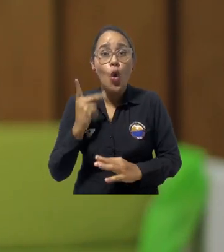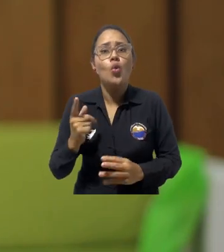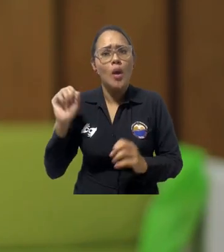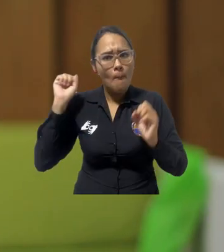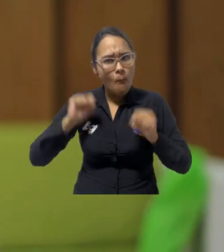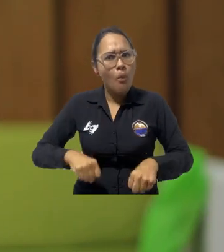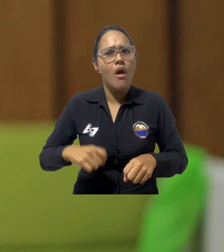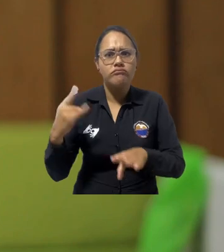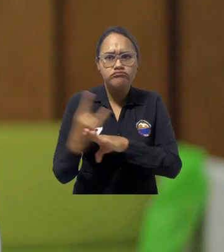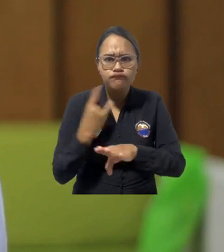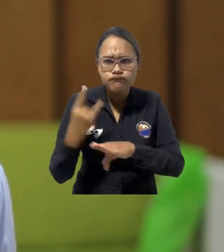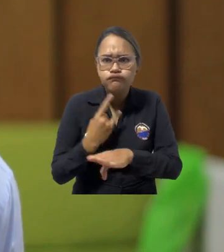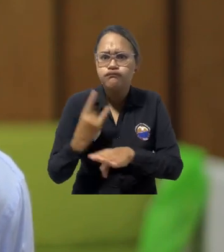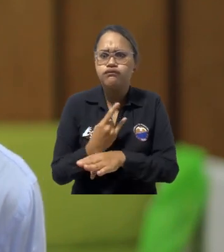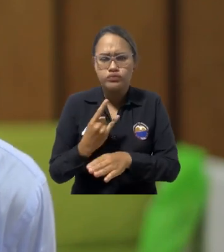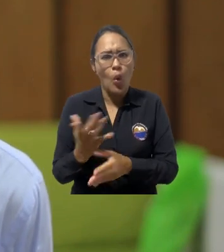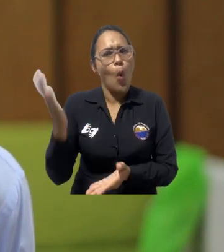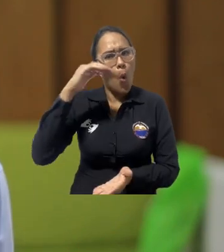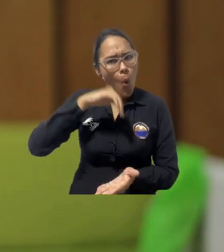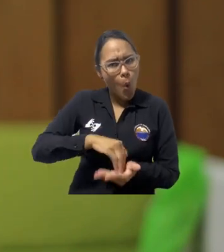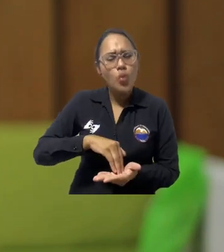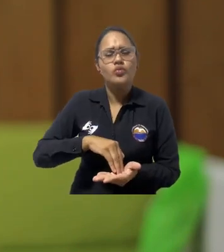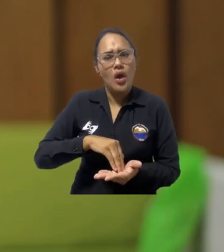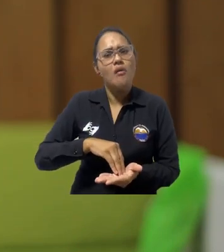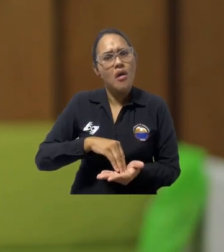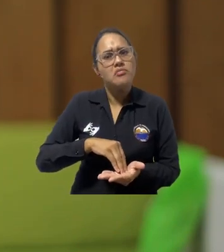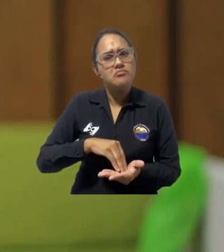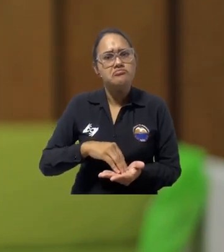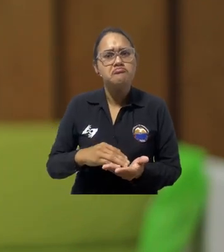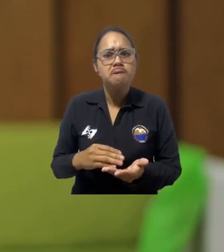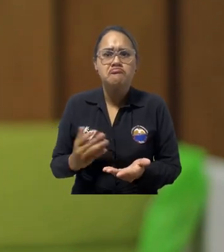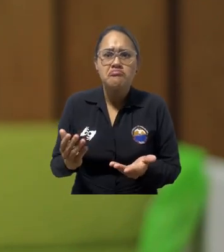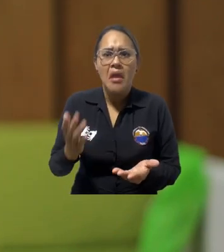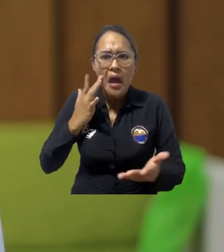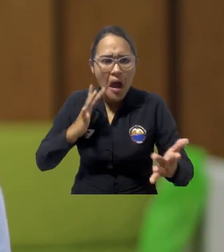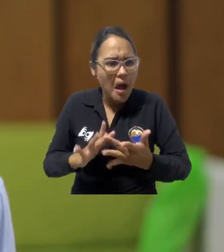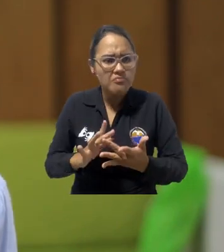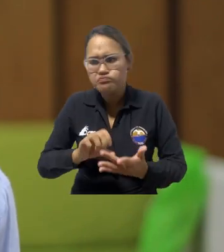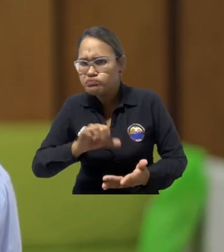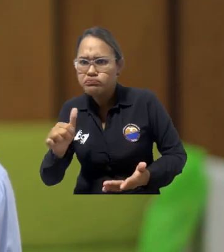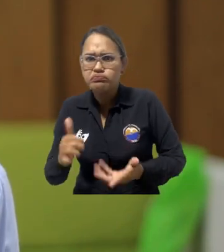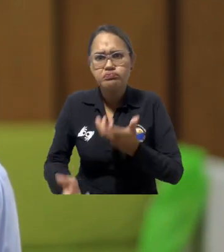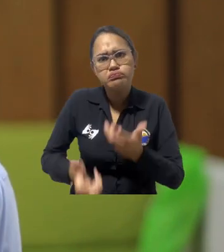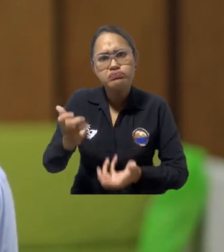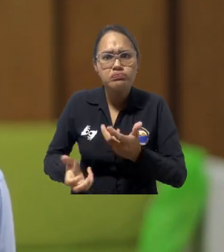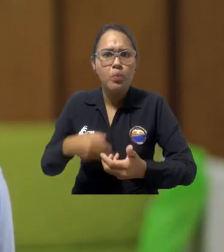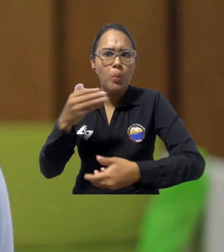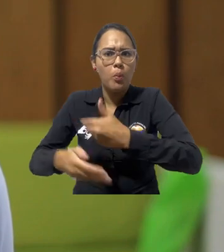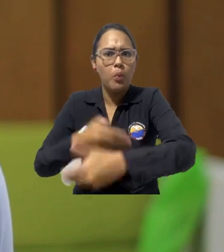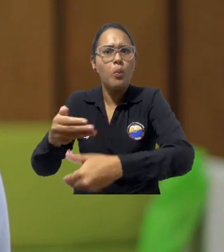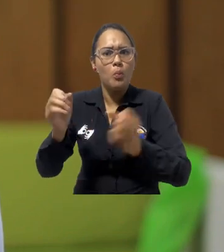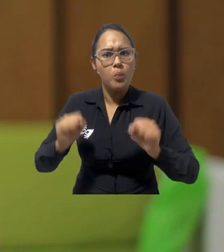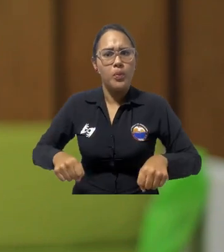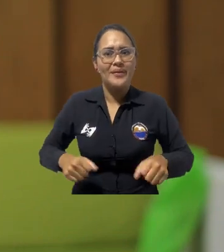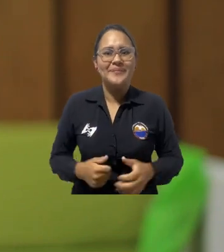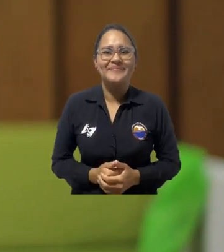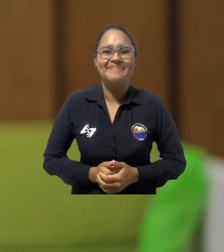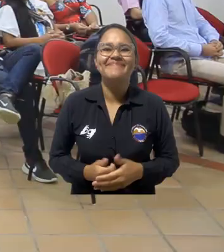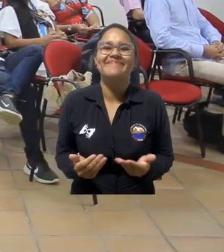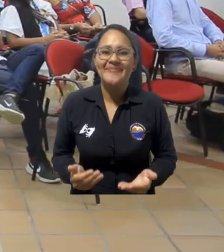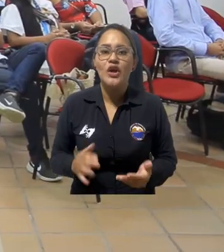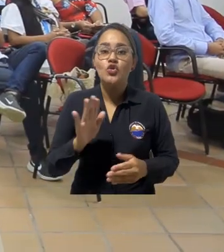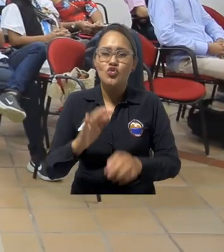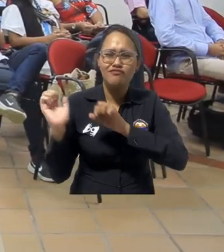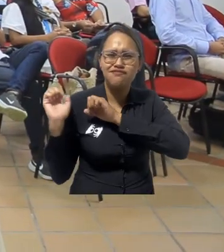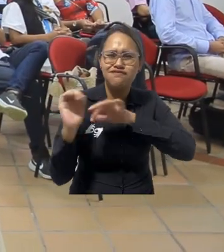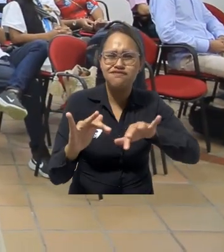reutilizar o repensar cómo tenemos nuestro territorio que todo se puede ir reciclando, se puede ir reutilizando para otros procesos o subprocesos.